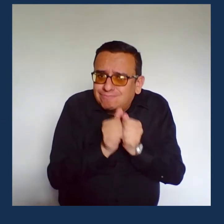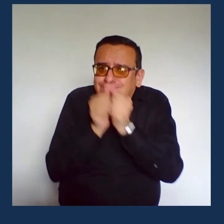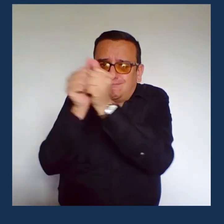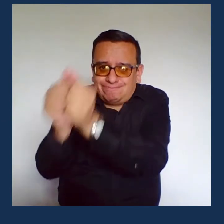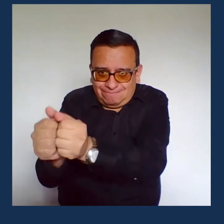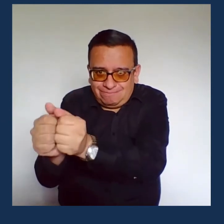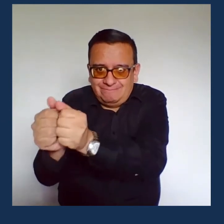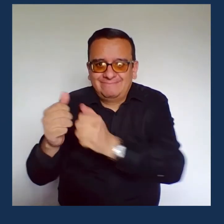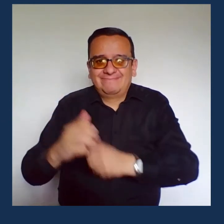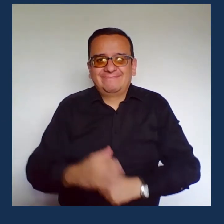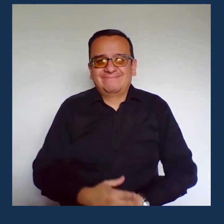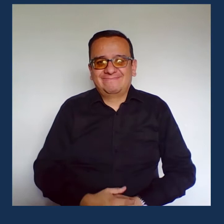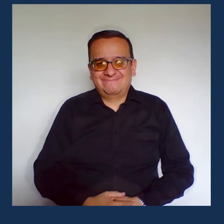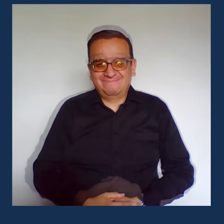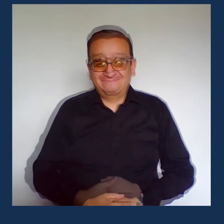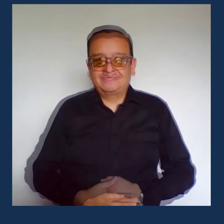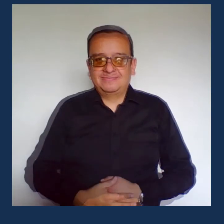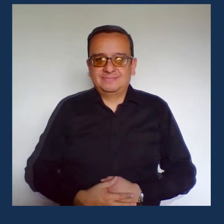que les sirva de apoyo